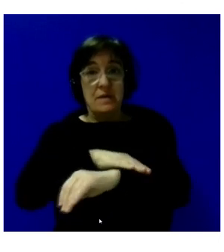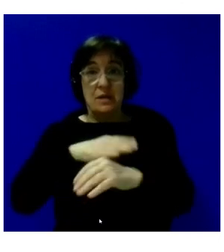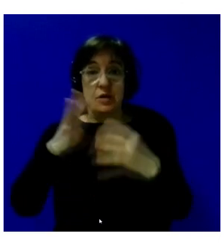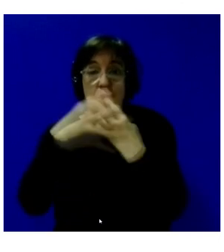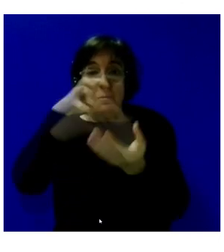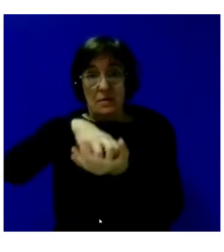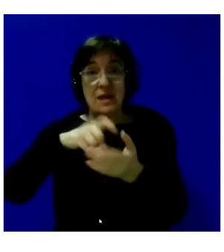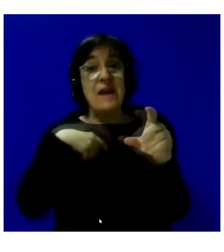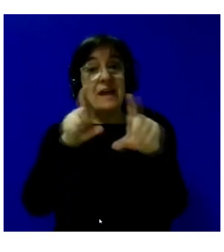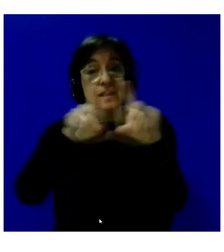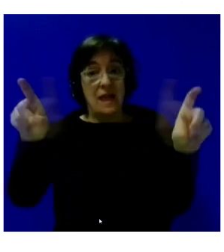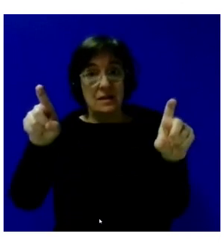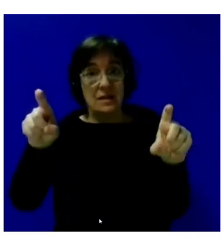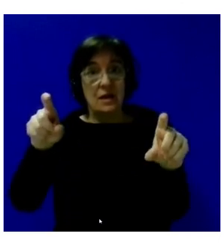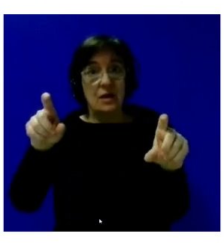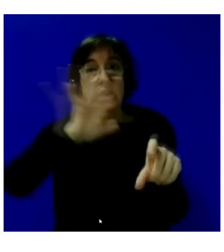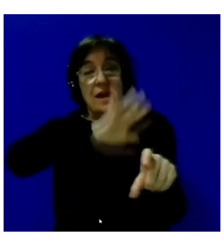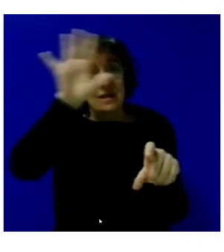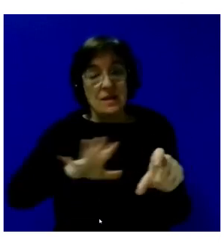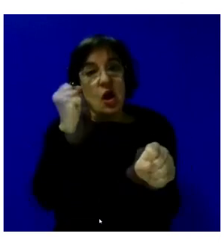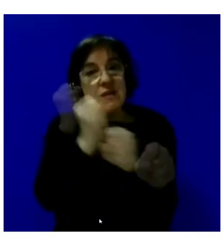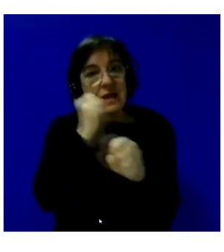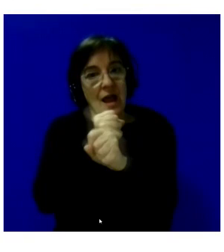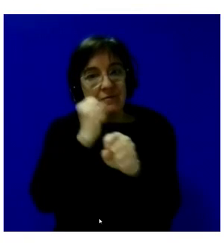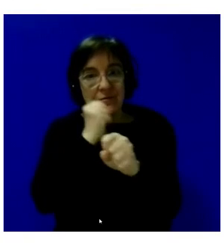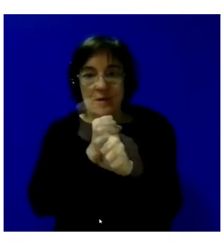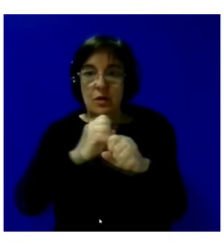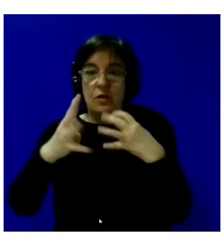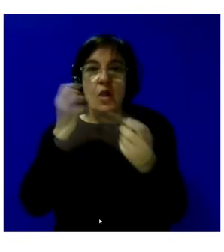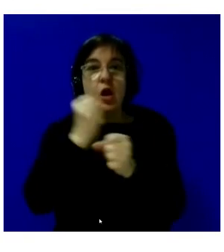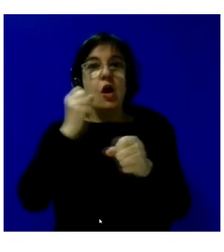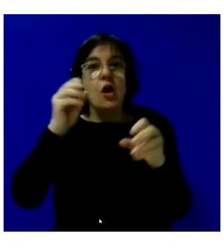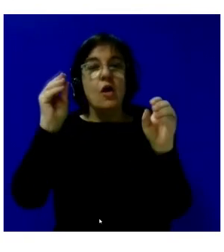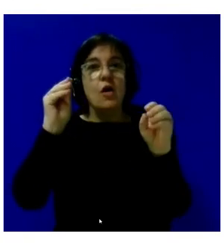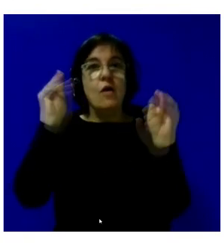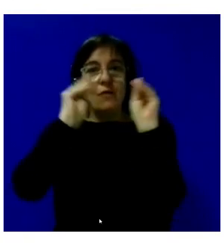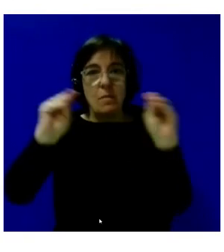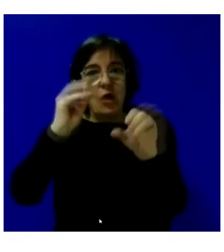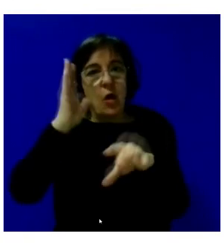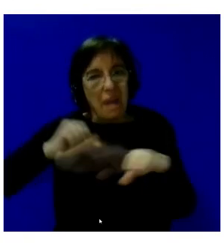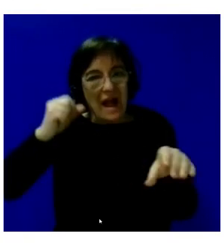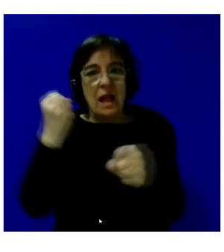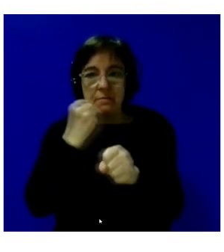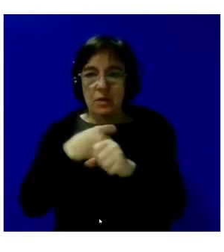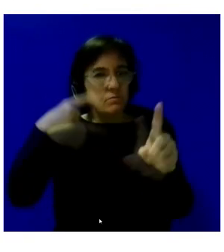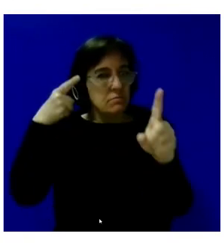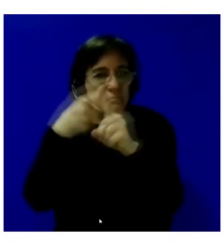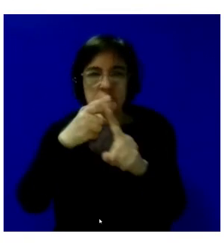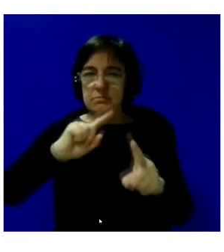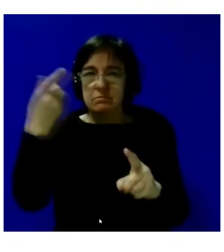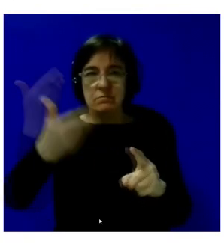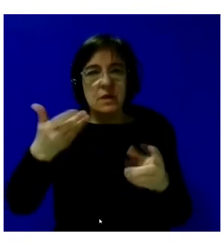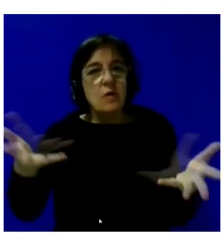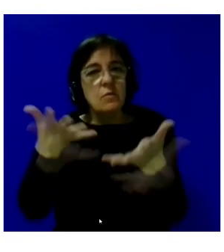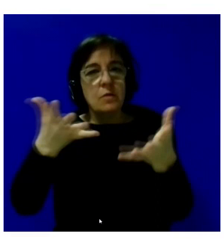la Entidad Estatal de Trabajo Penitenciario y Formación para el Empleo tenemos, como decía, como misión principal el promover